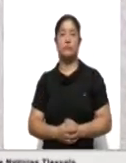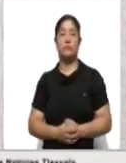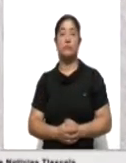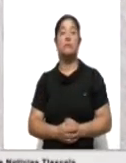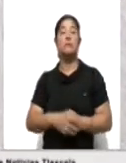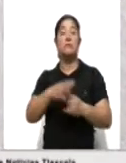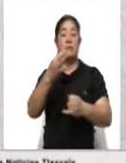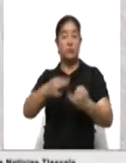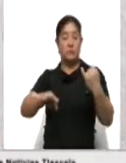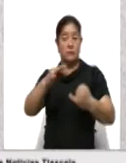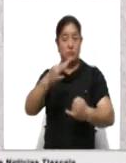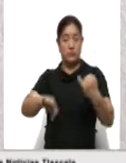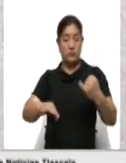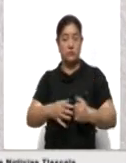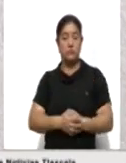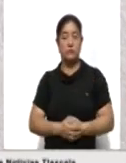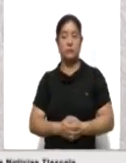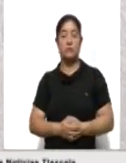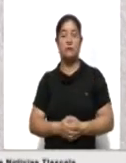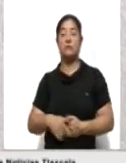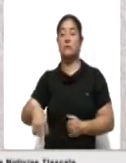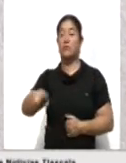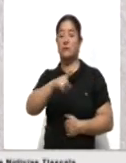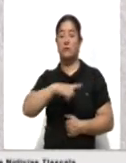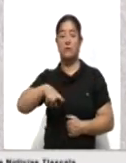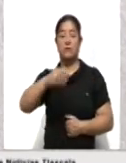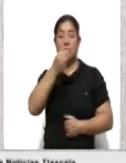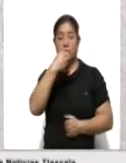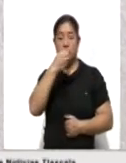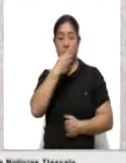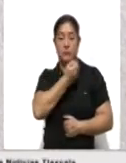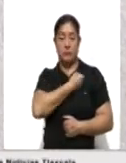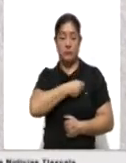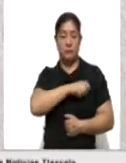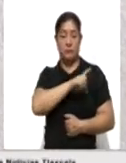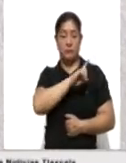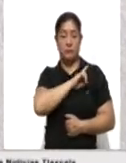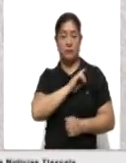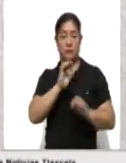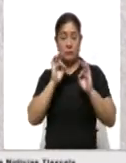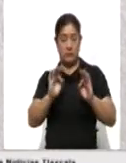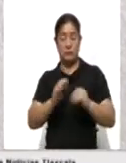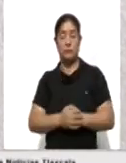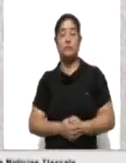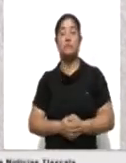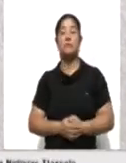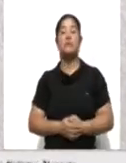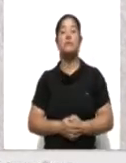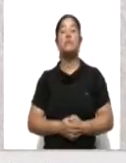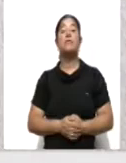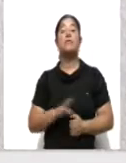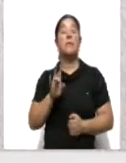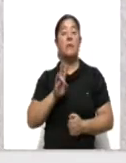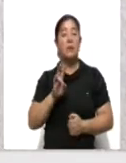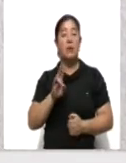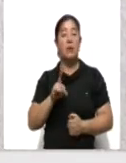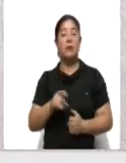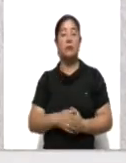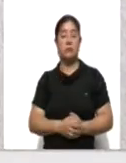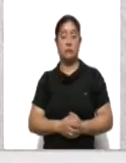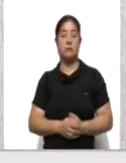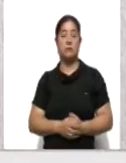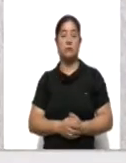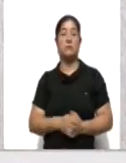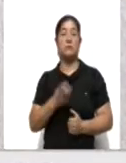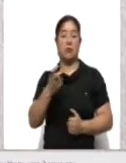último, la sana alimentación. La alimentación rica en vitamina C o cítricos, eso es lo que